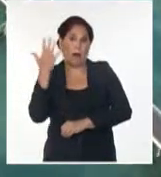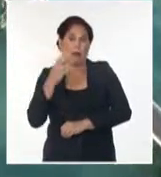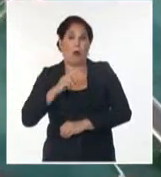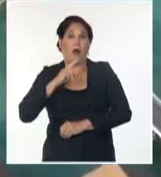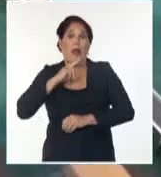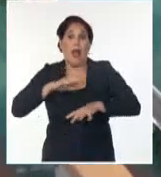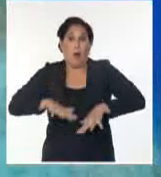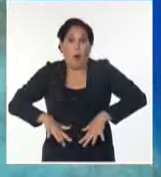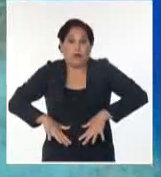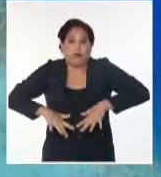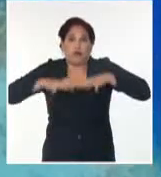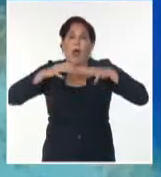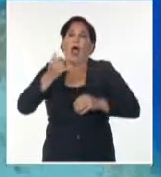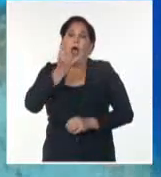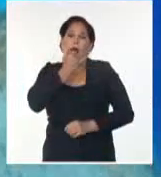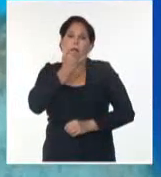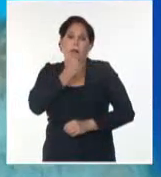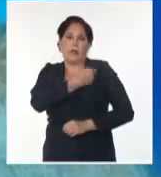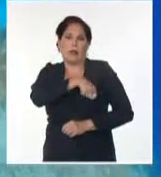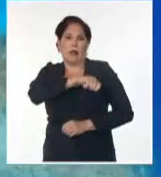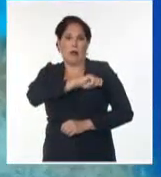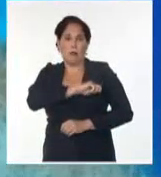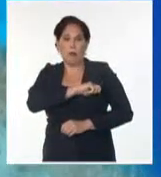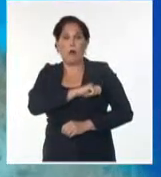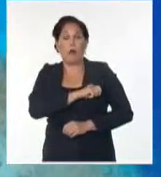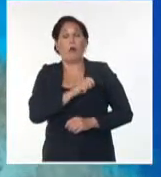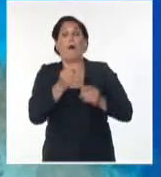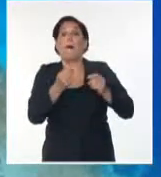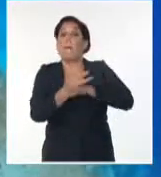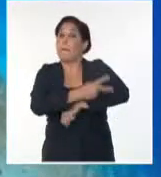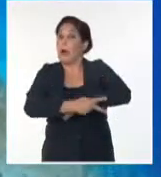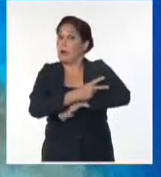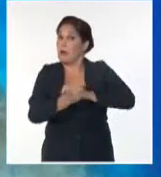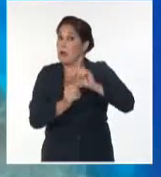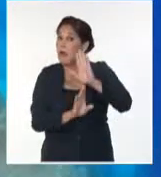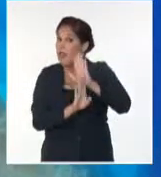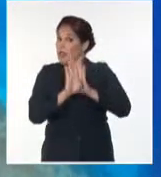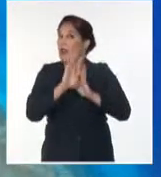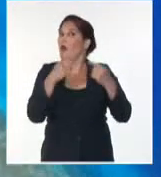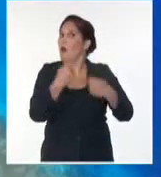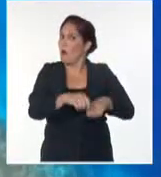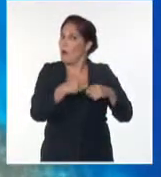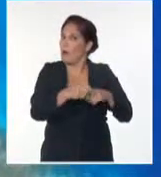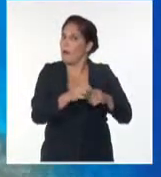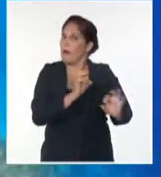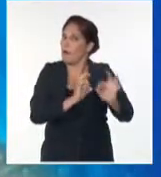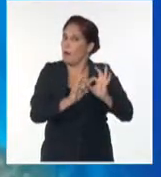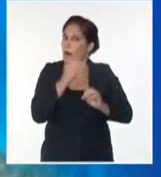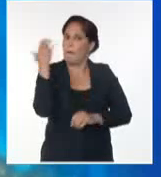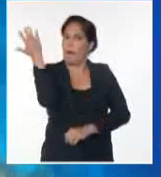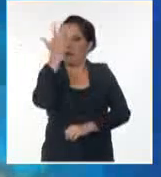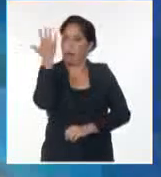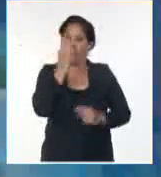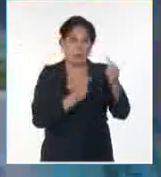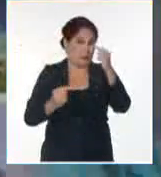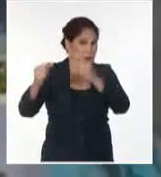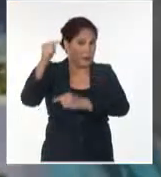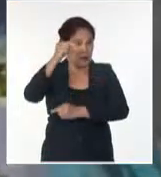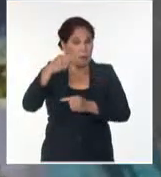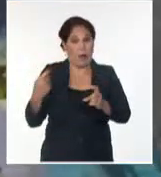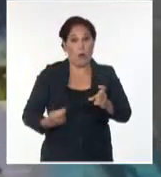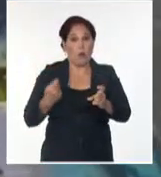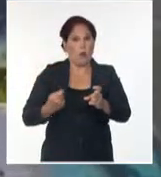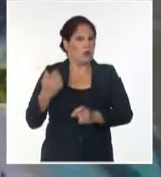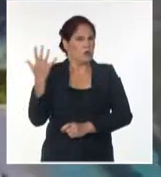y la necesidad de que el llamado primer mundo contribuya a financiar la mitigación de sus secuelas. Un papel fundamental en esa lucha lo